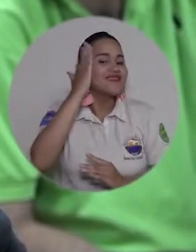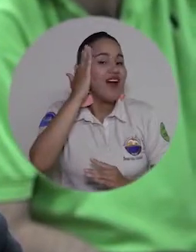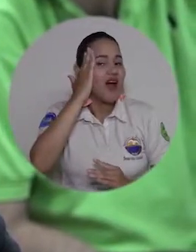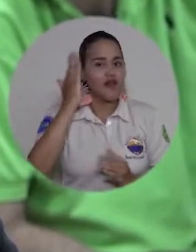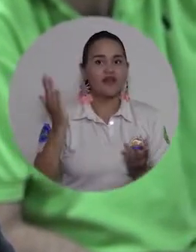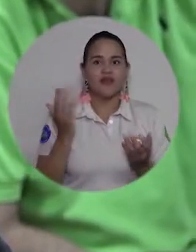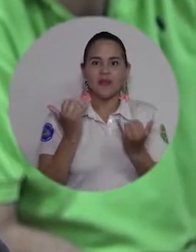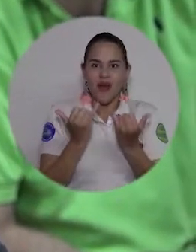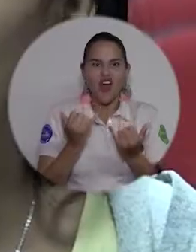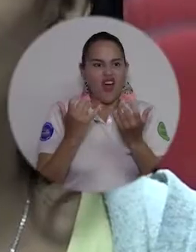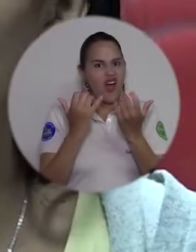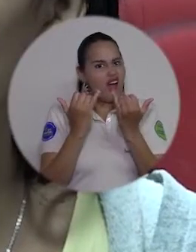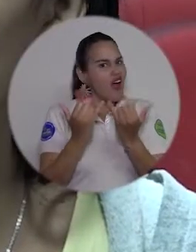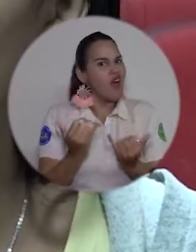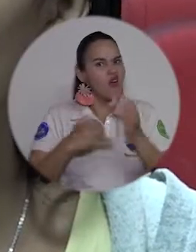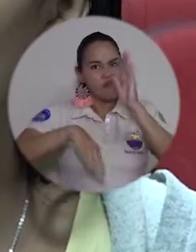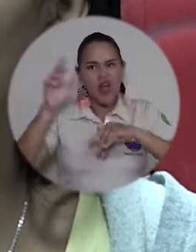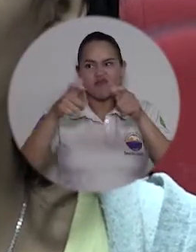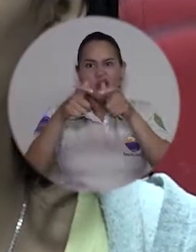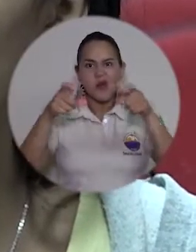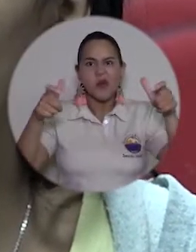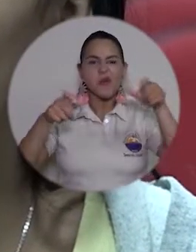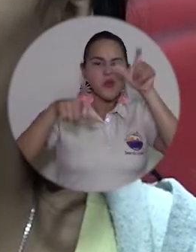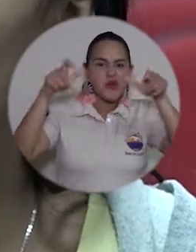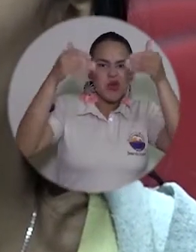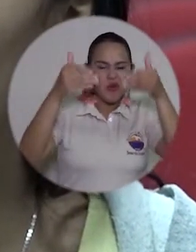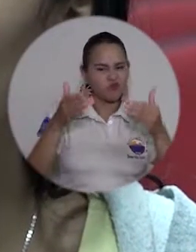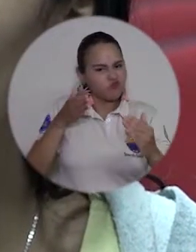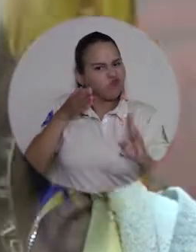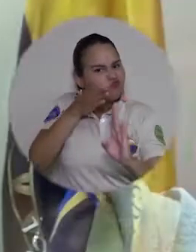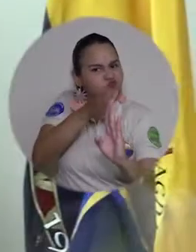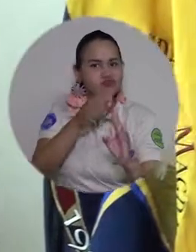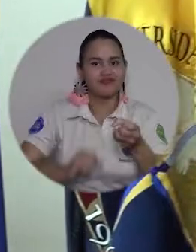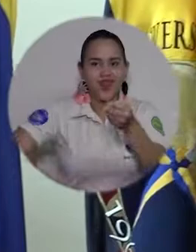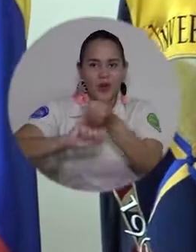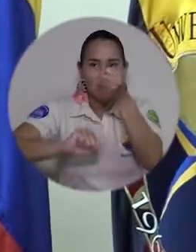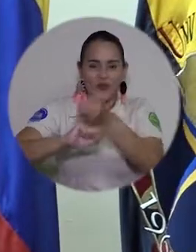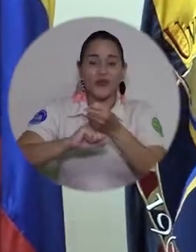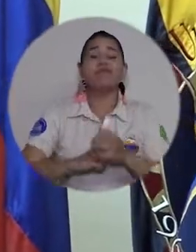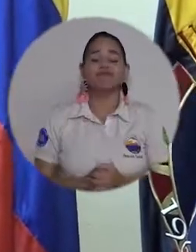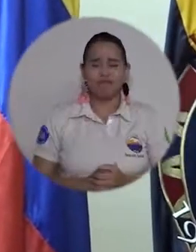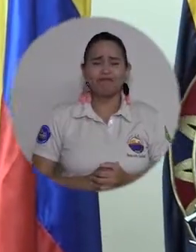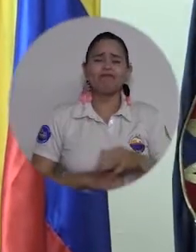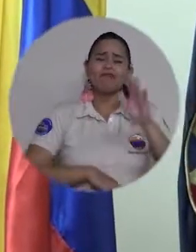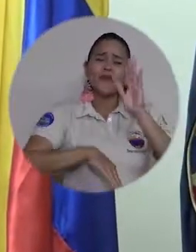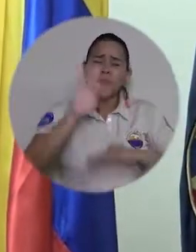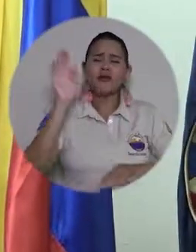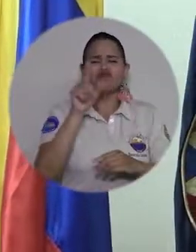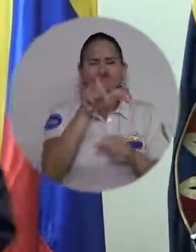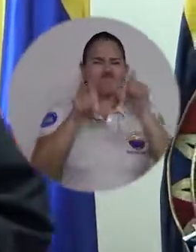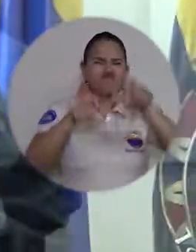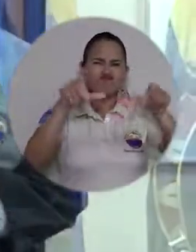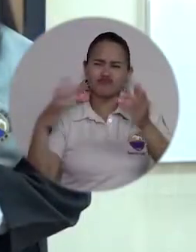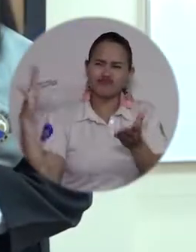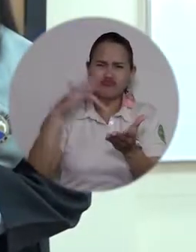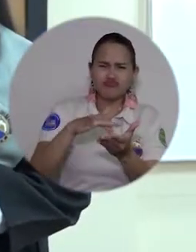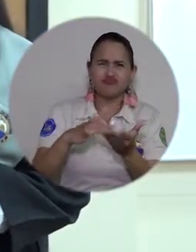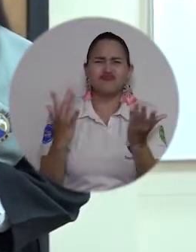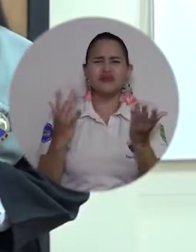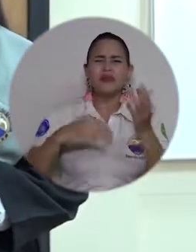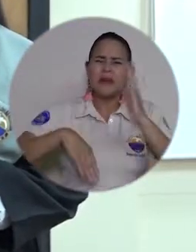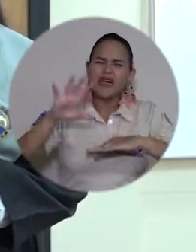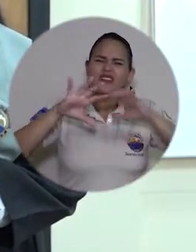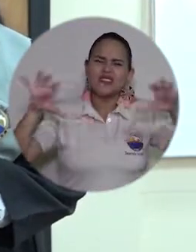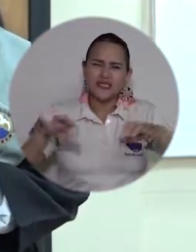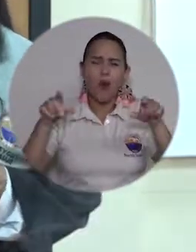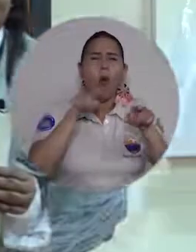Magdalena sabemos de que ha ido aumentando esa cobertura para esa población. La jornada se caracterizó por personas de todas las edades y profesiones que